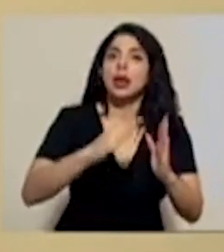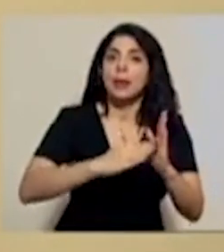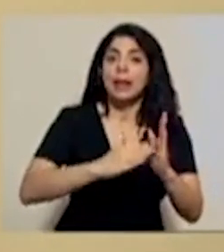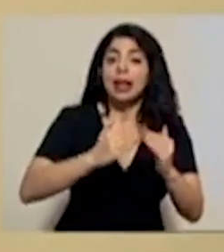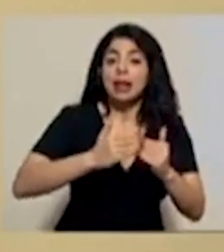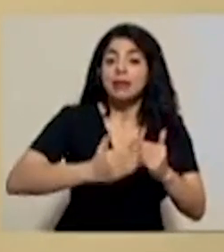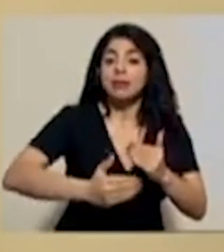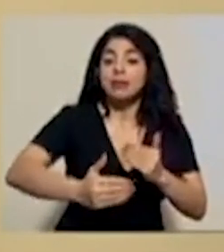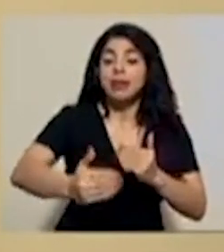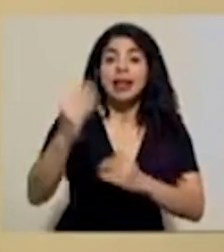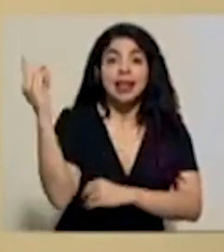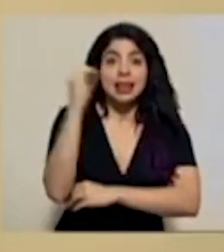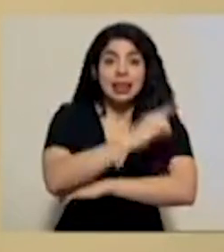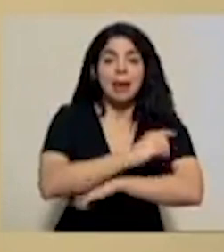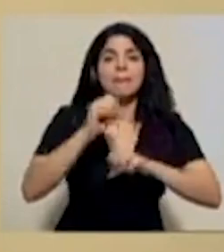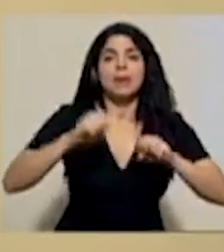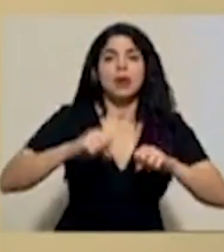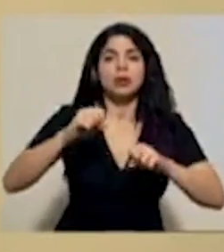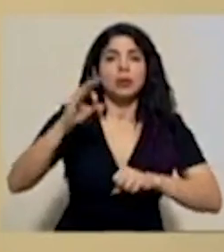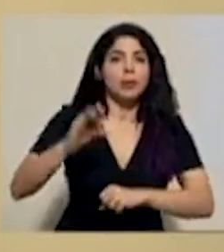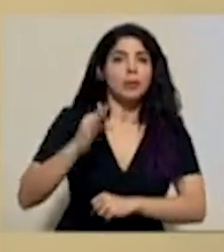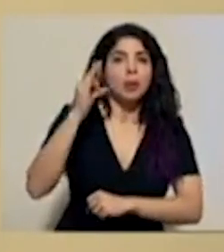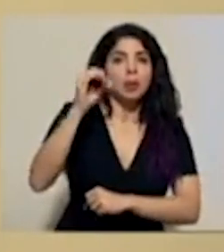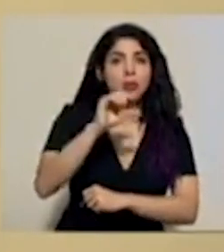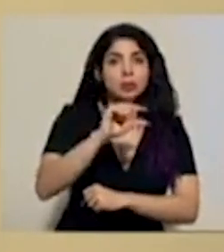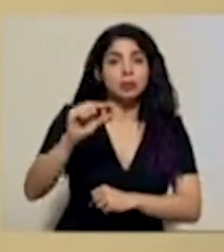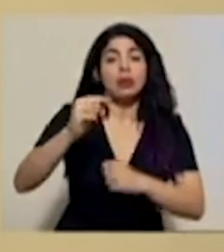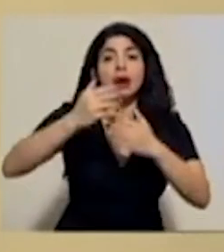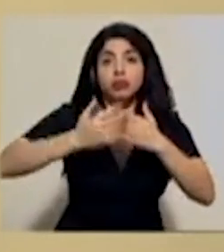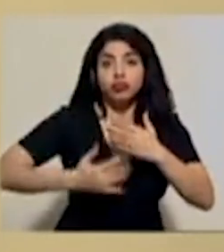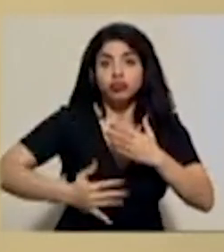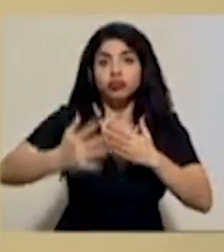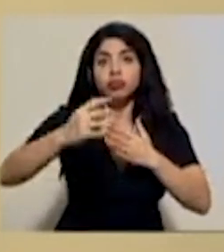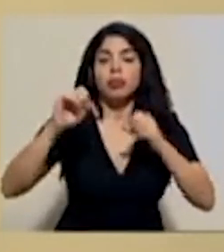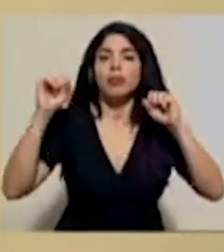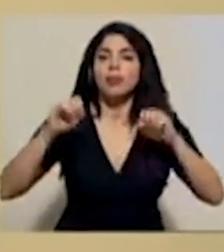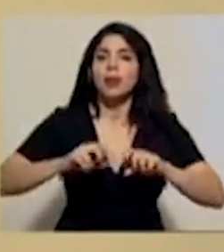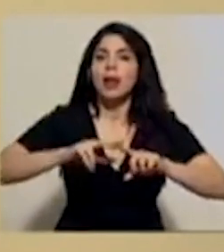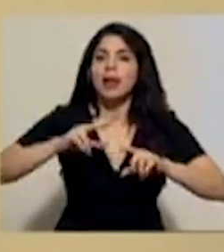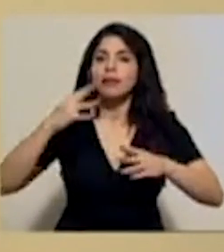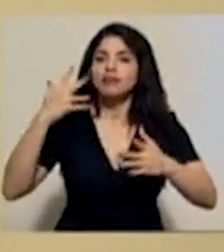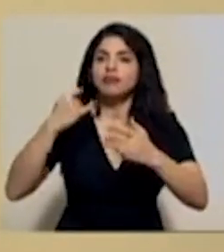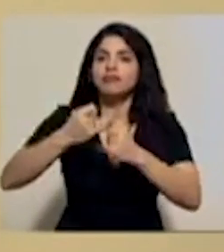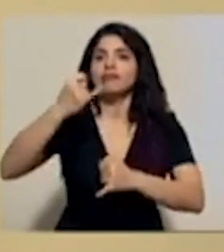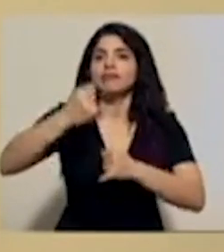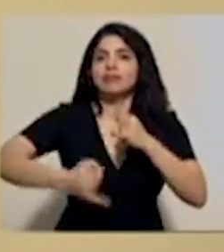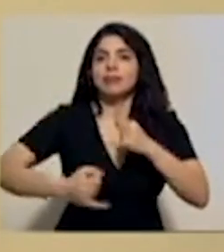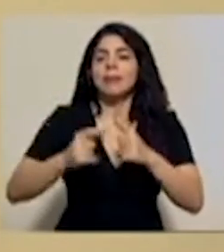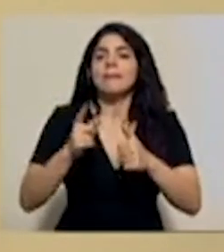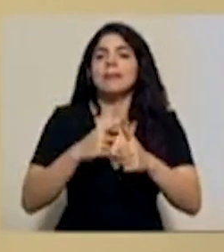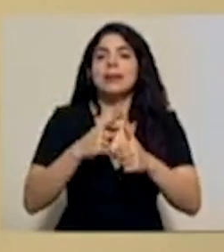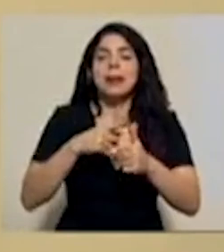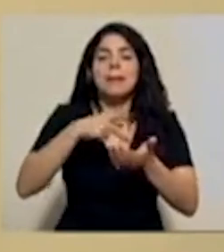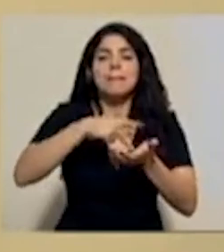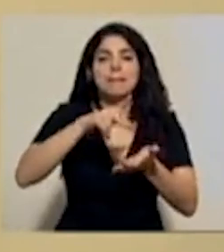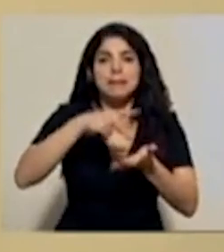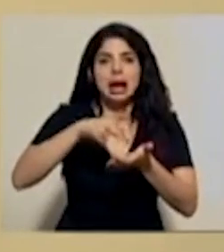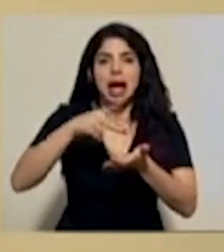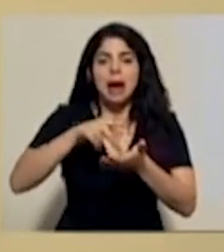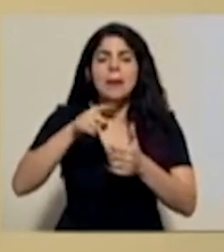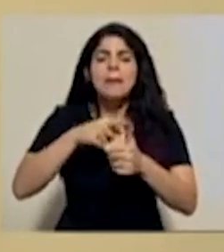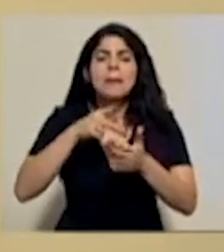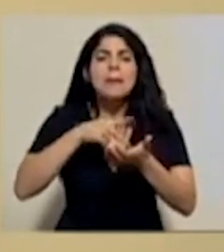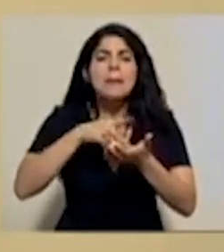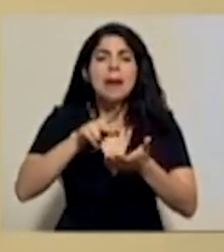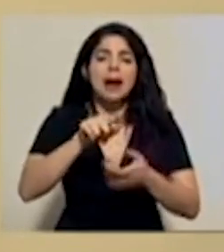días probablemente a partir de la otra semana ya podremos culminar con los primeros pagos correspondientes